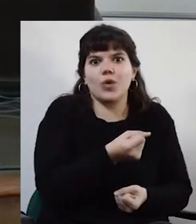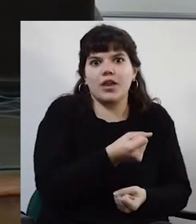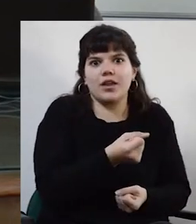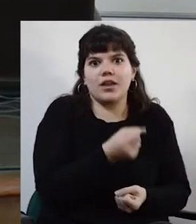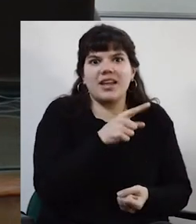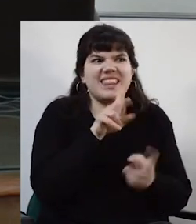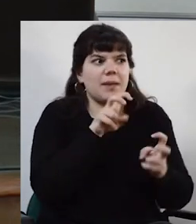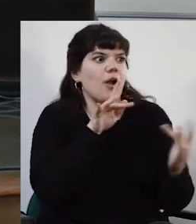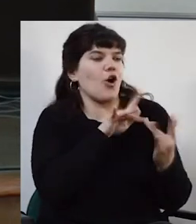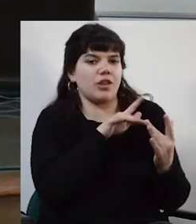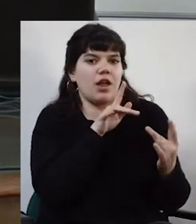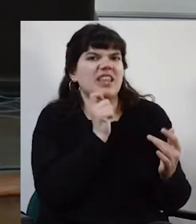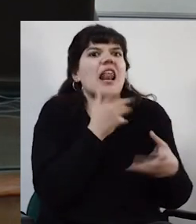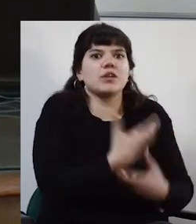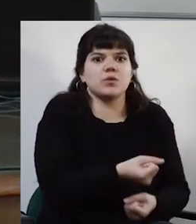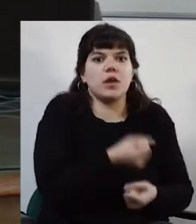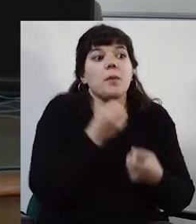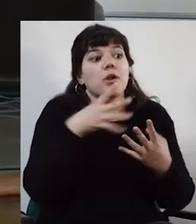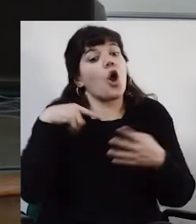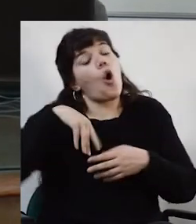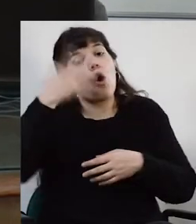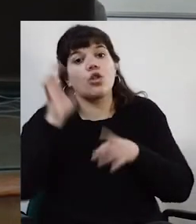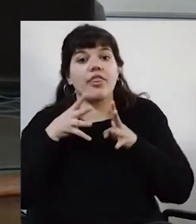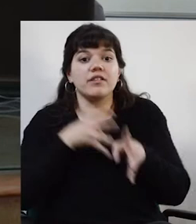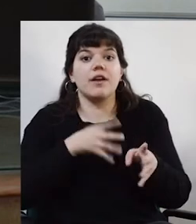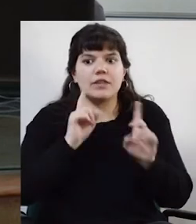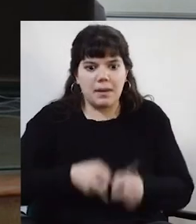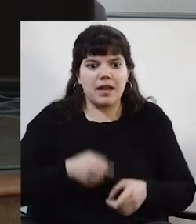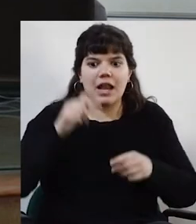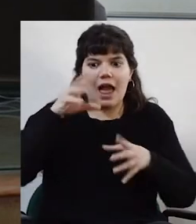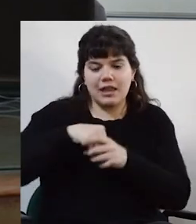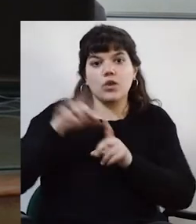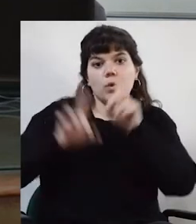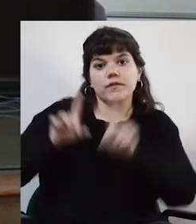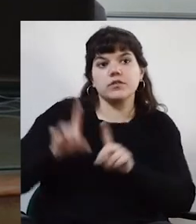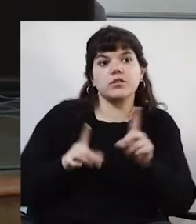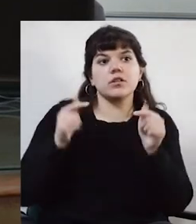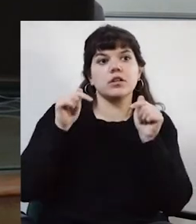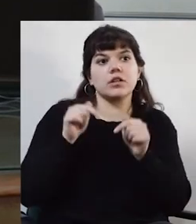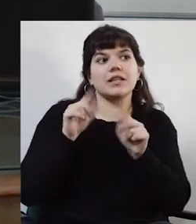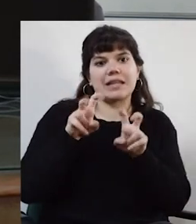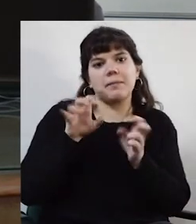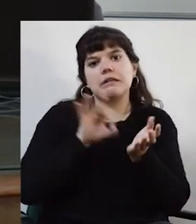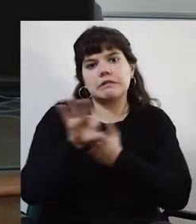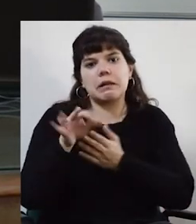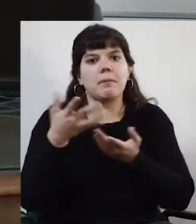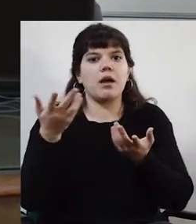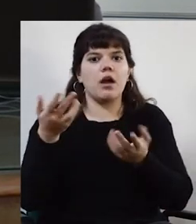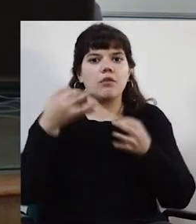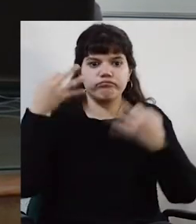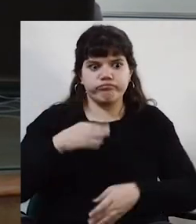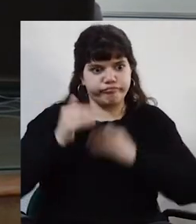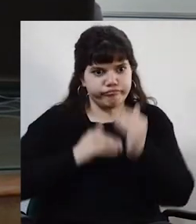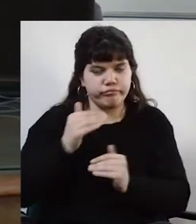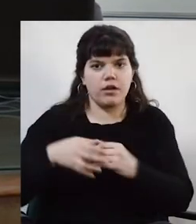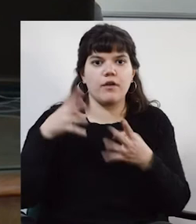red porque creo que el otro desafío que tenemos en una universidad con un sistema federal de funcionamiento